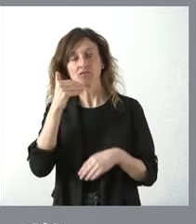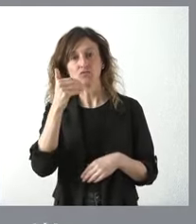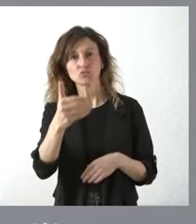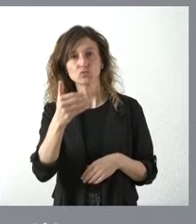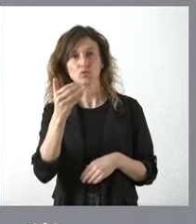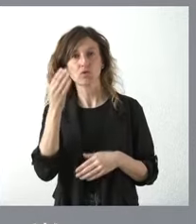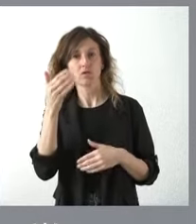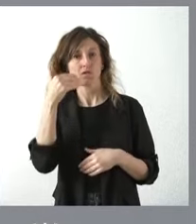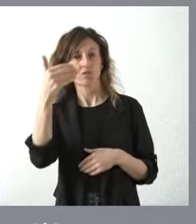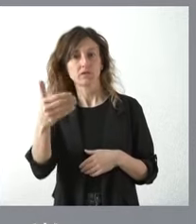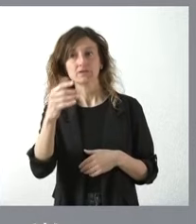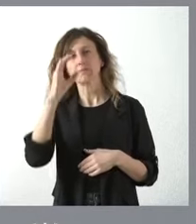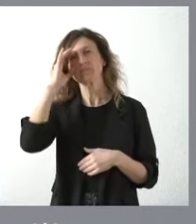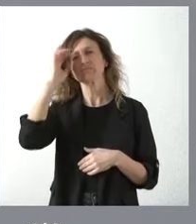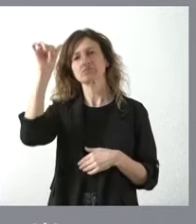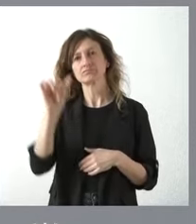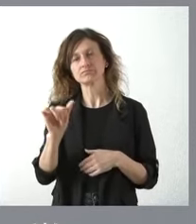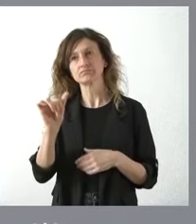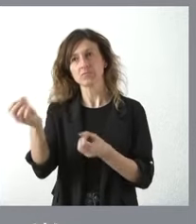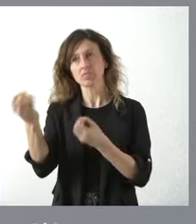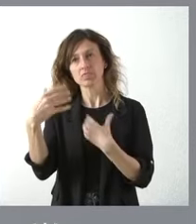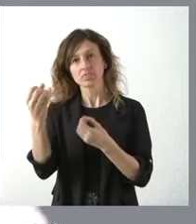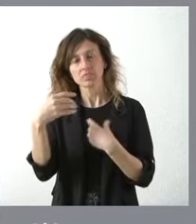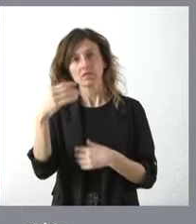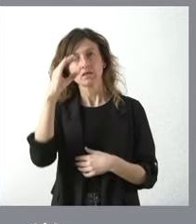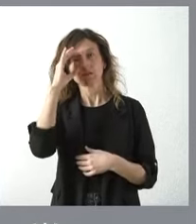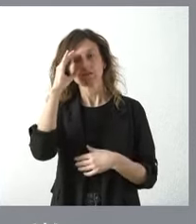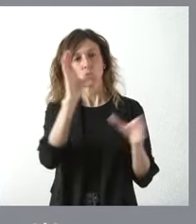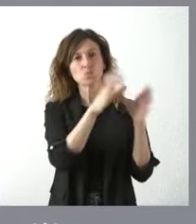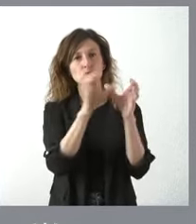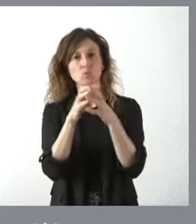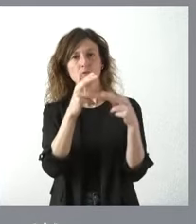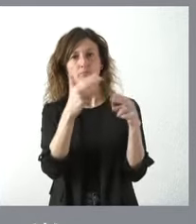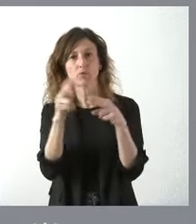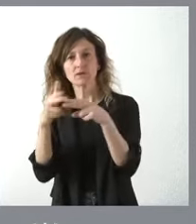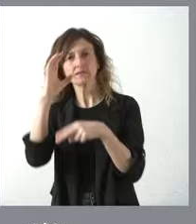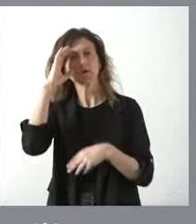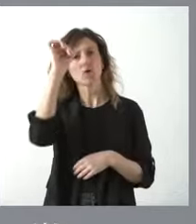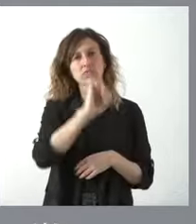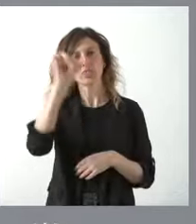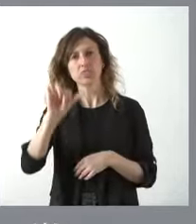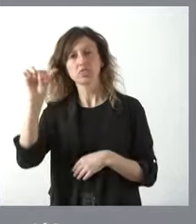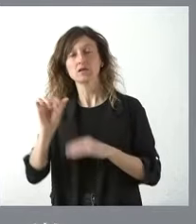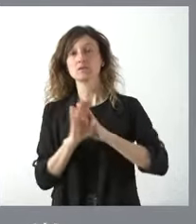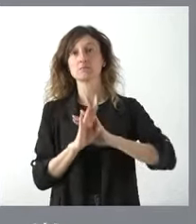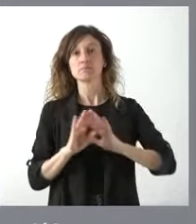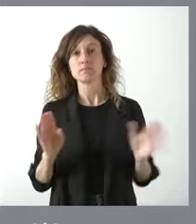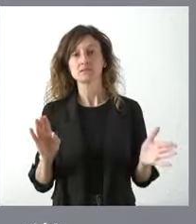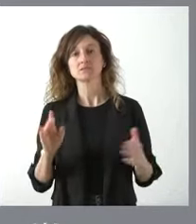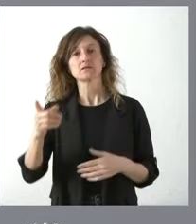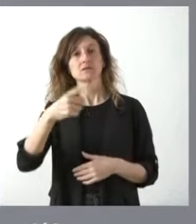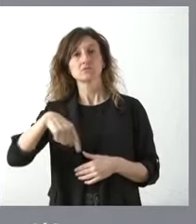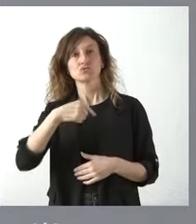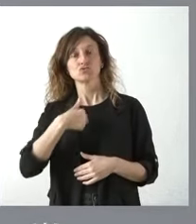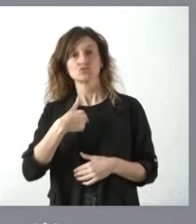escuchando al papel que pueden manifestar y que pueden plantear los distintos grupos políticos. Y, sin más, estamos, o